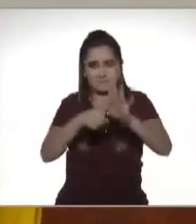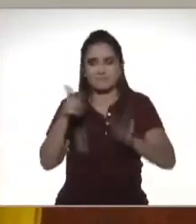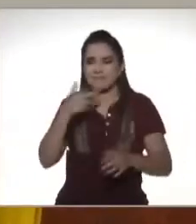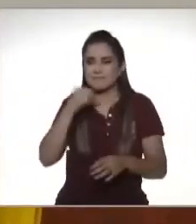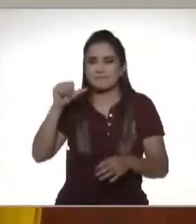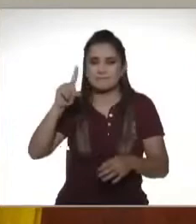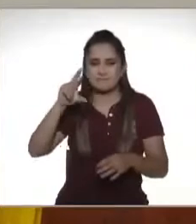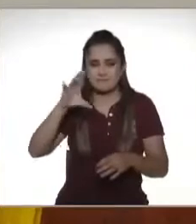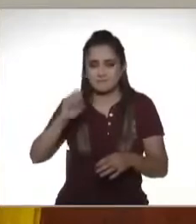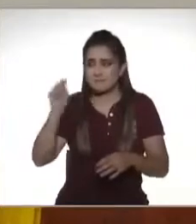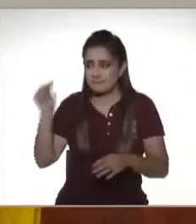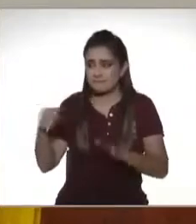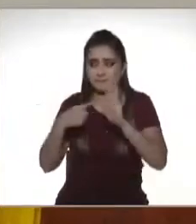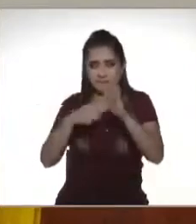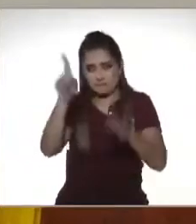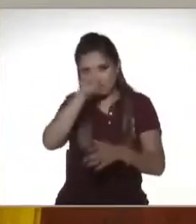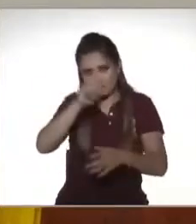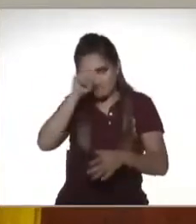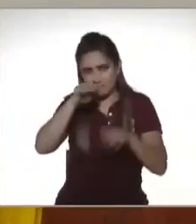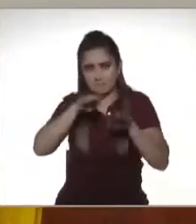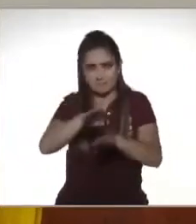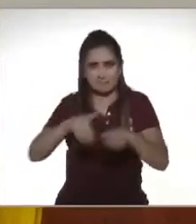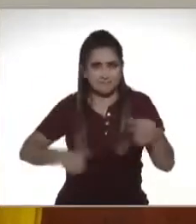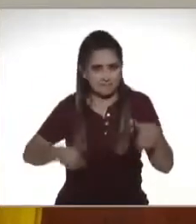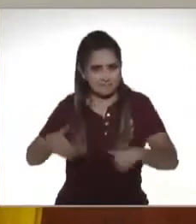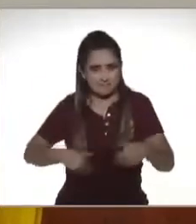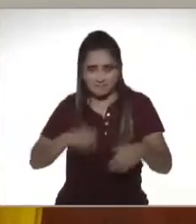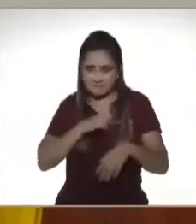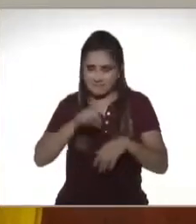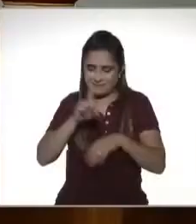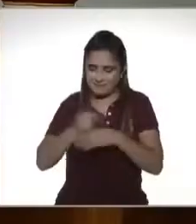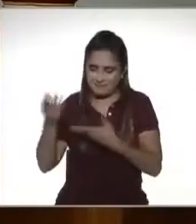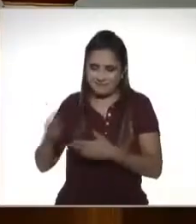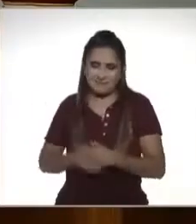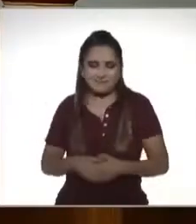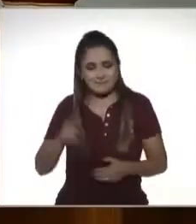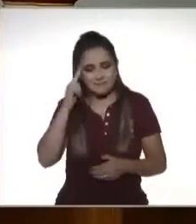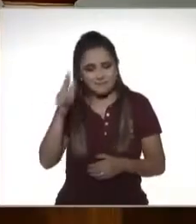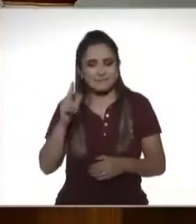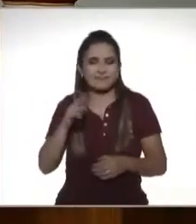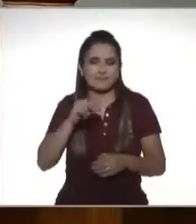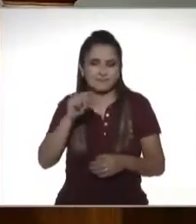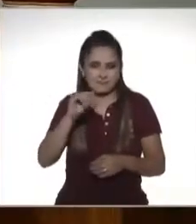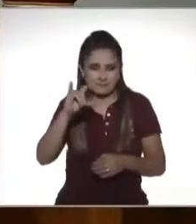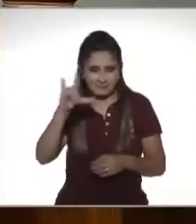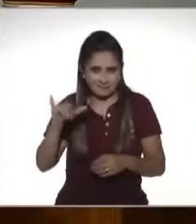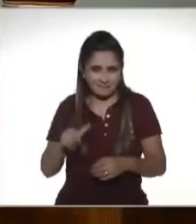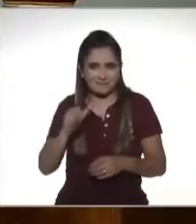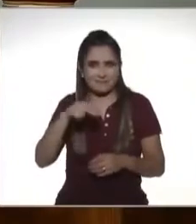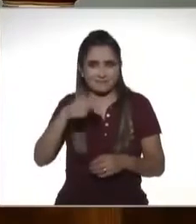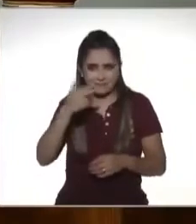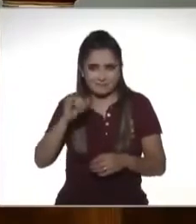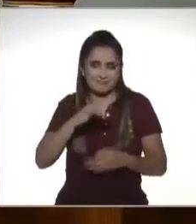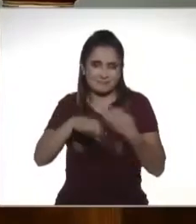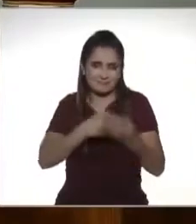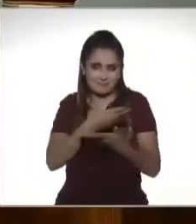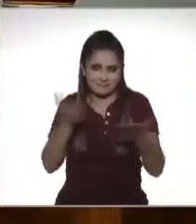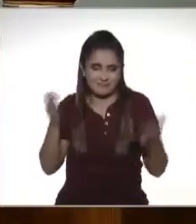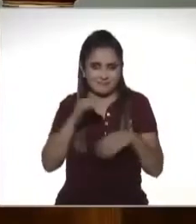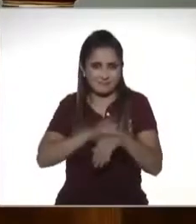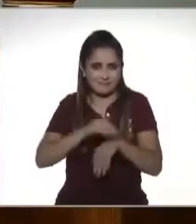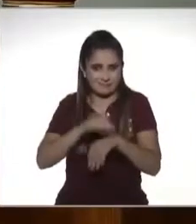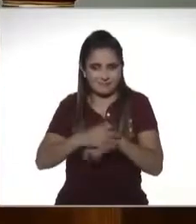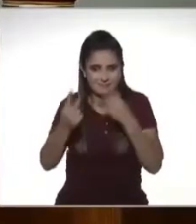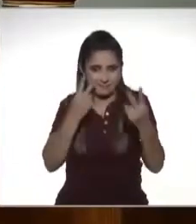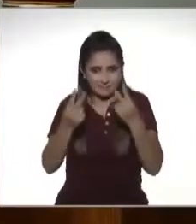nos trae muy buenas recomendaciones Andrés como estas buenos días hola que tal Natalia Ana y todos nuestros amigos y